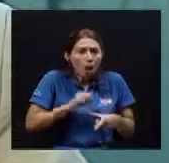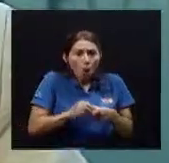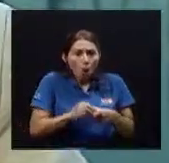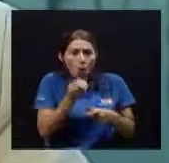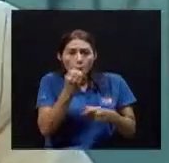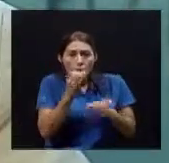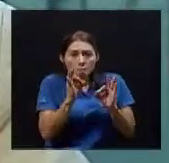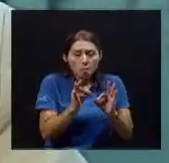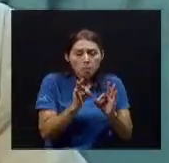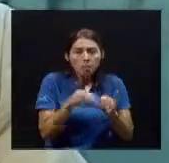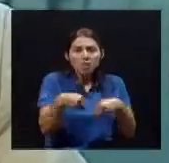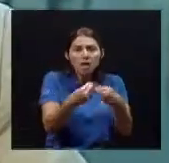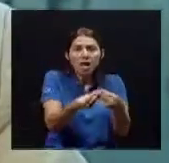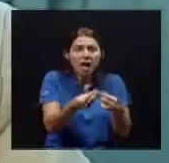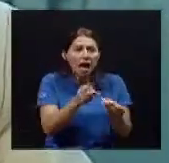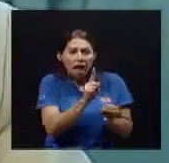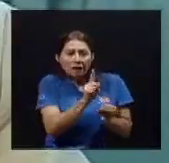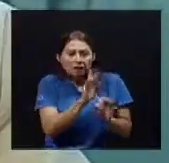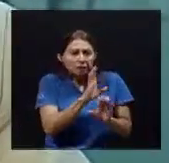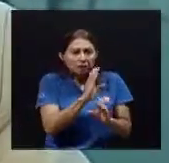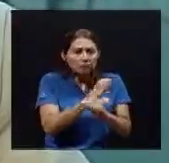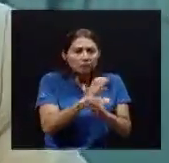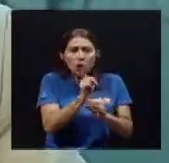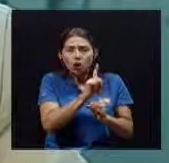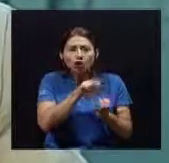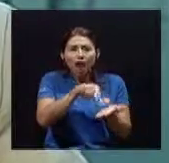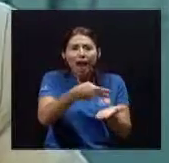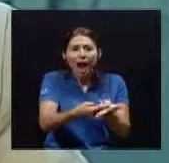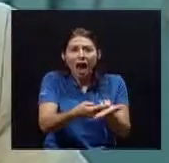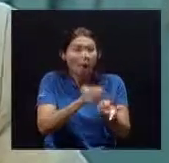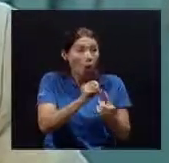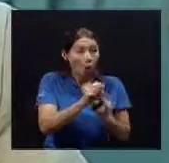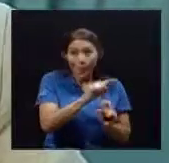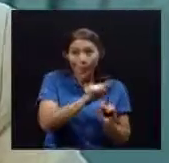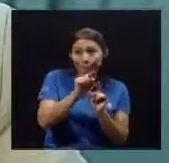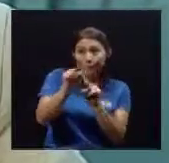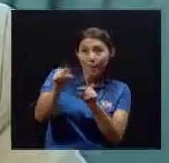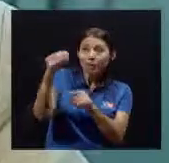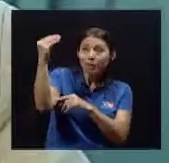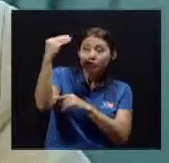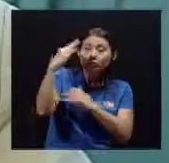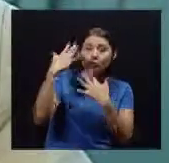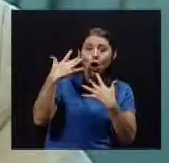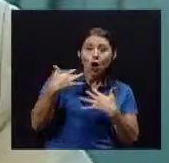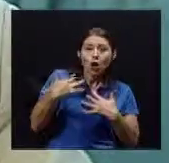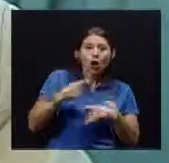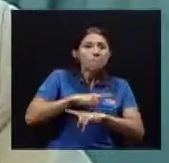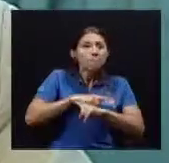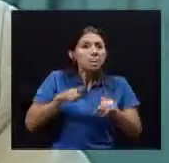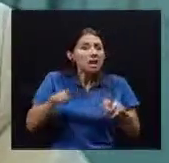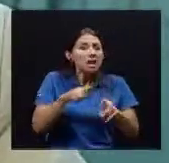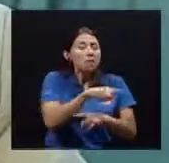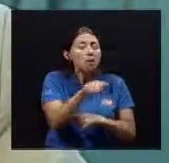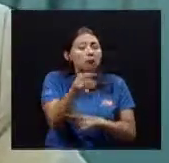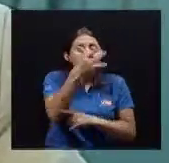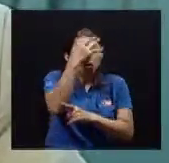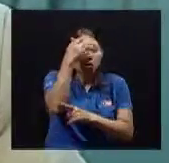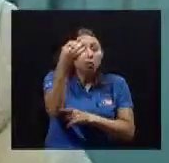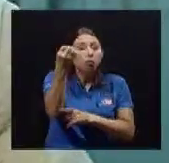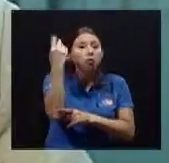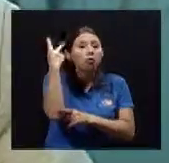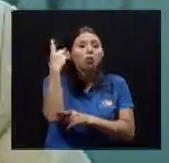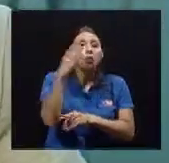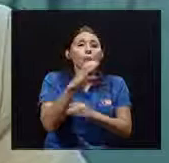no se caiga Que sacarlo a solear Pero la parte Propiamente De la salud oral Es